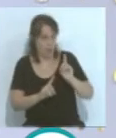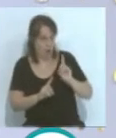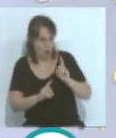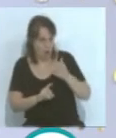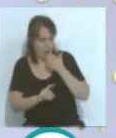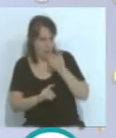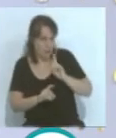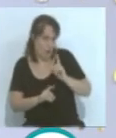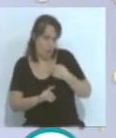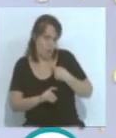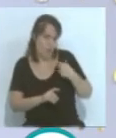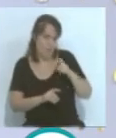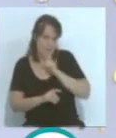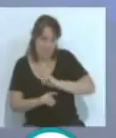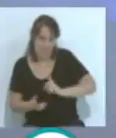vamos.